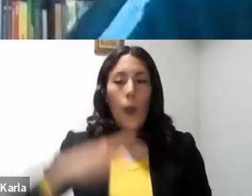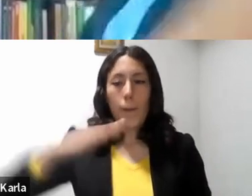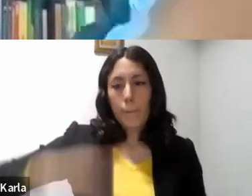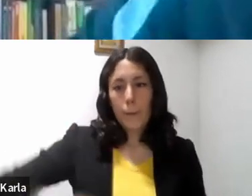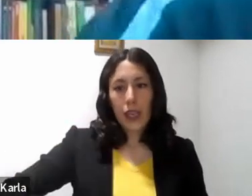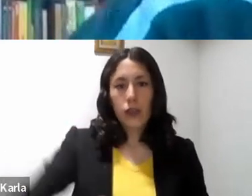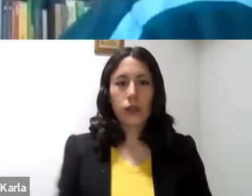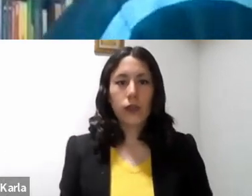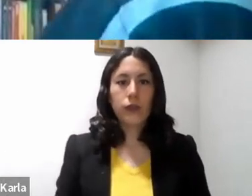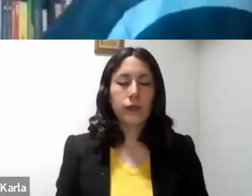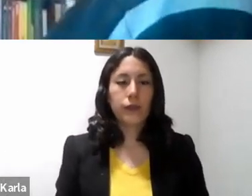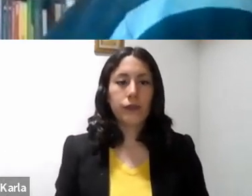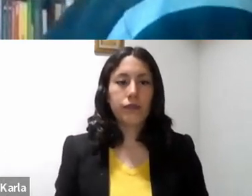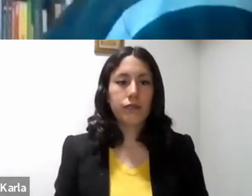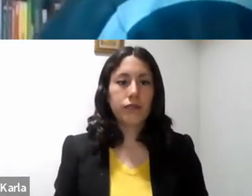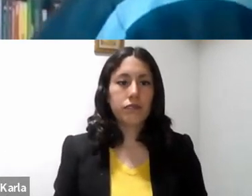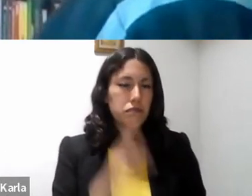Te invito a mirar cómo está vestido.